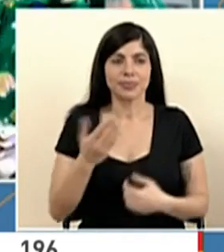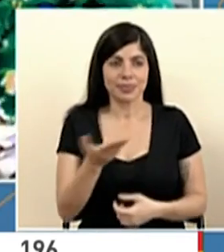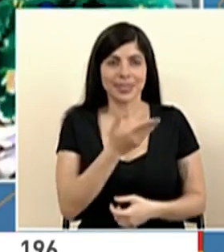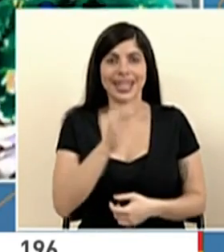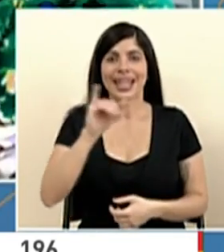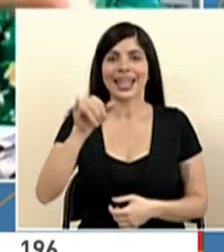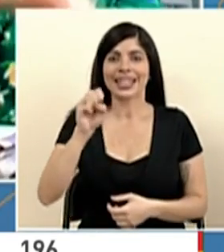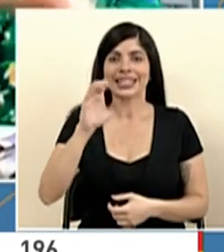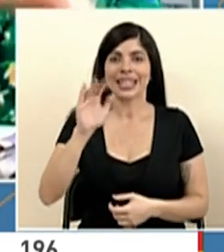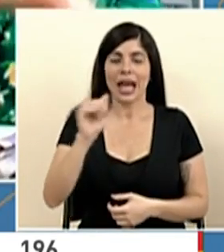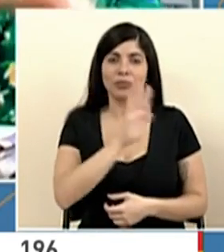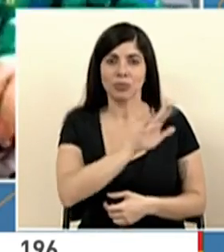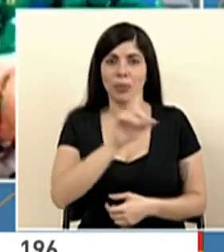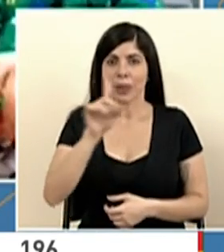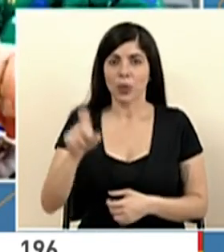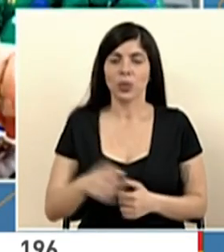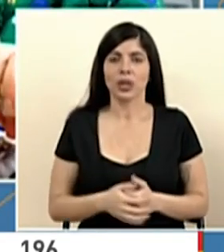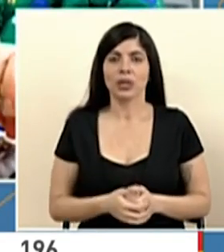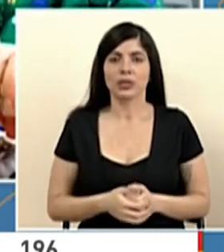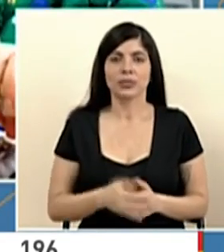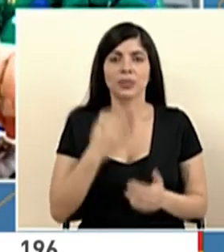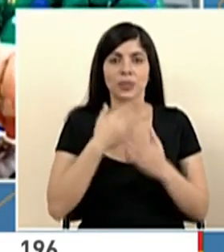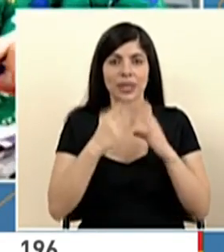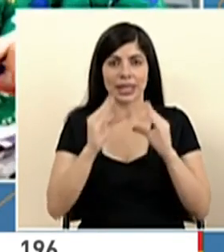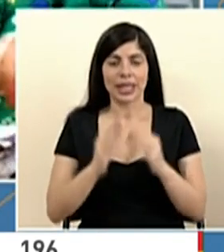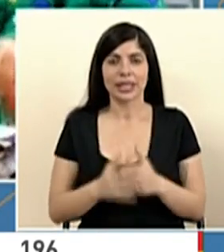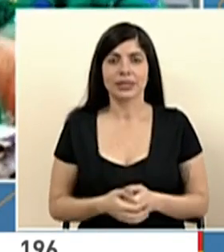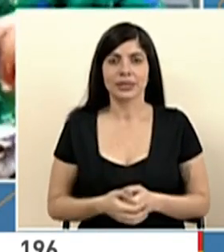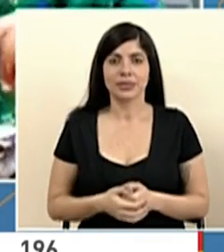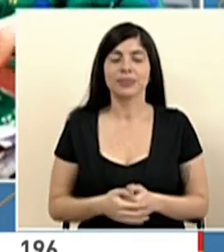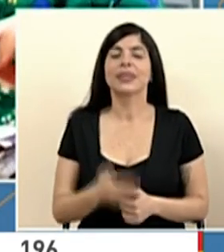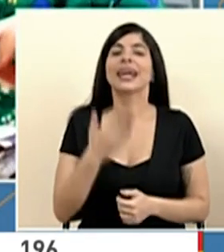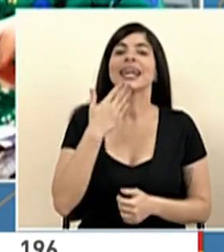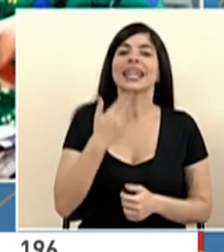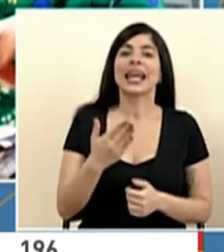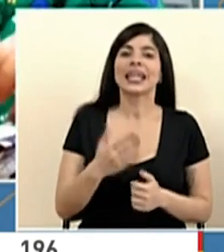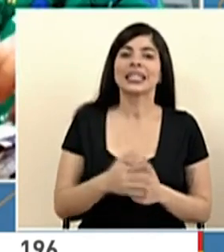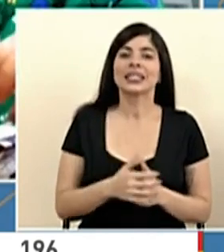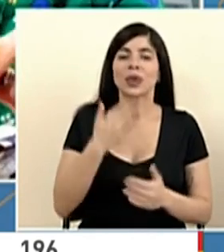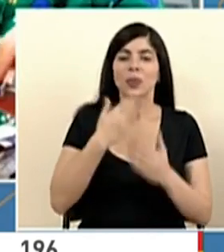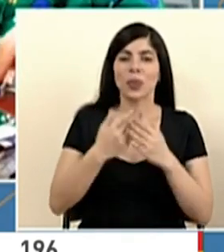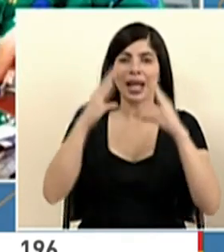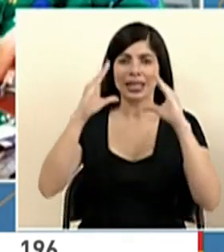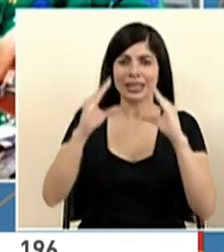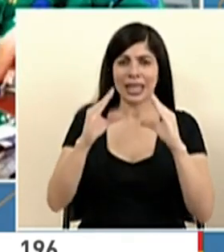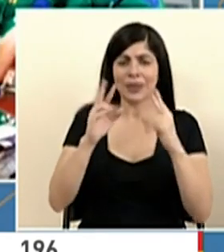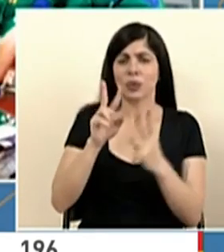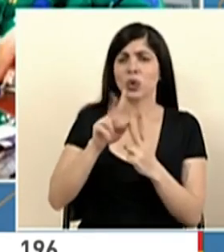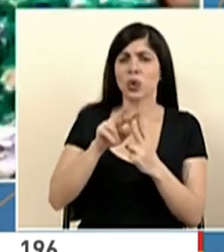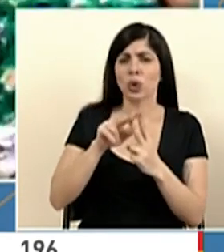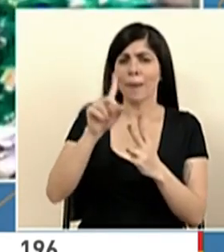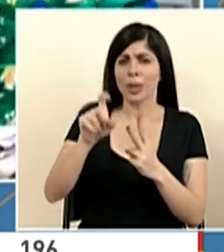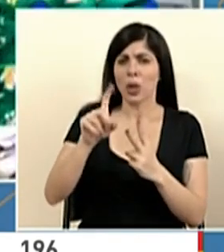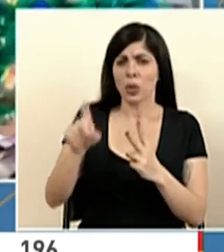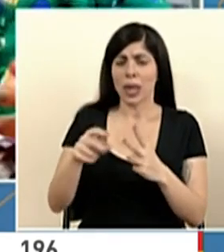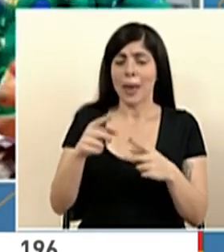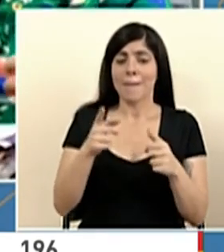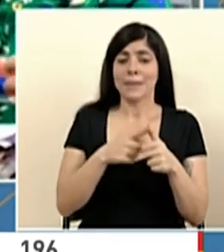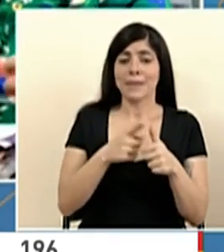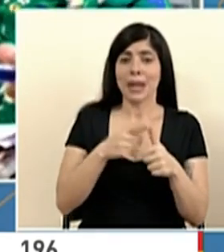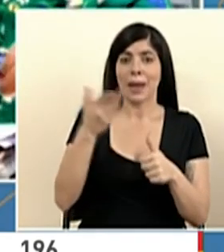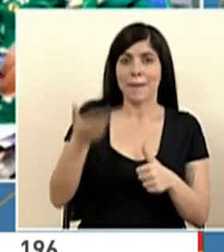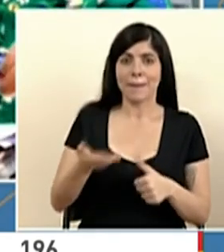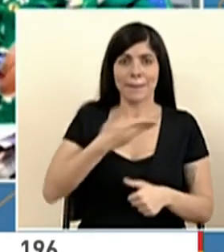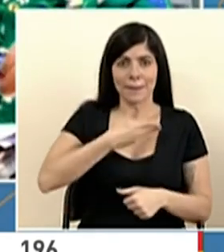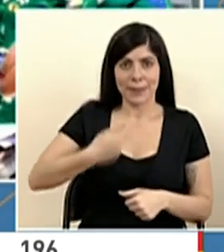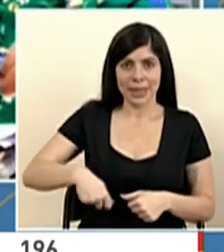Adelante, Jessica, con su consulta. Buenas tardes. Gracias, gracias. Buenas tardes. Serían dos consultas. La primera es para el presidente